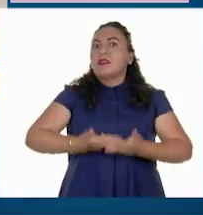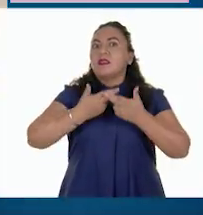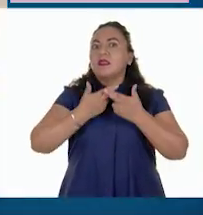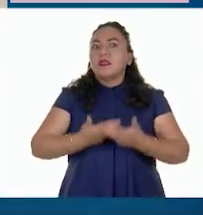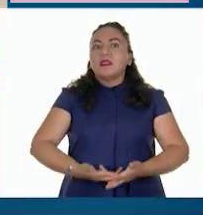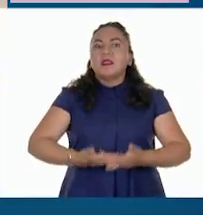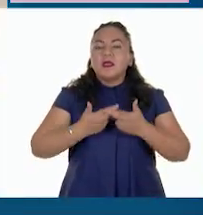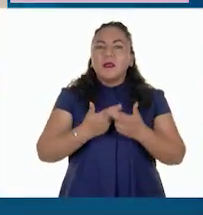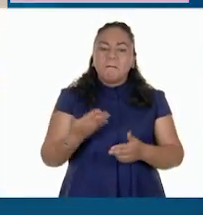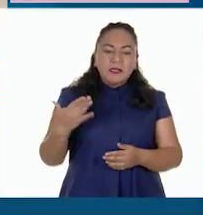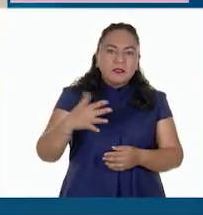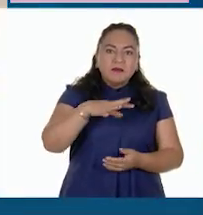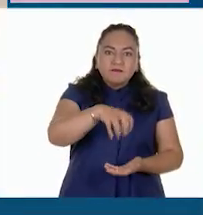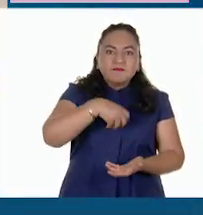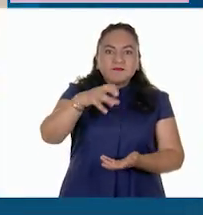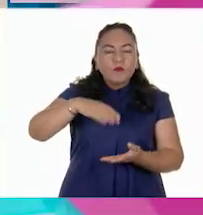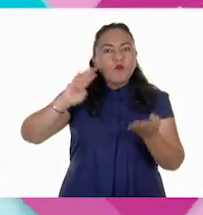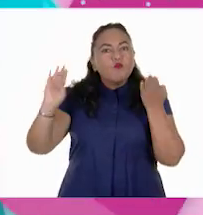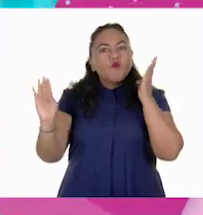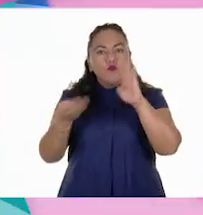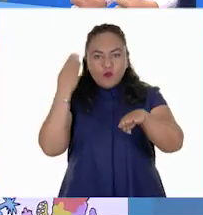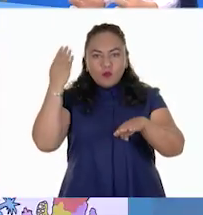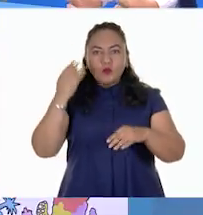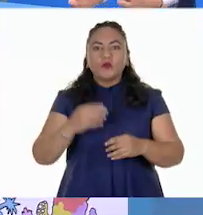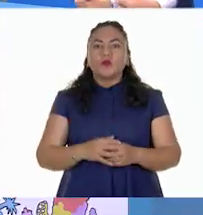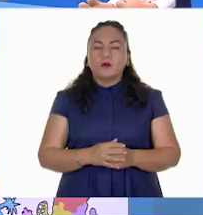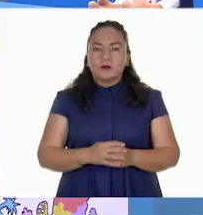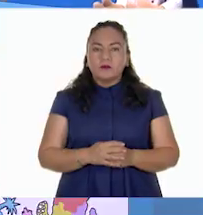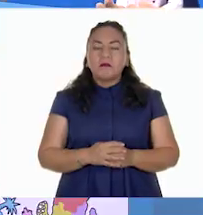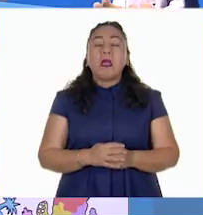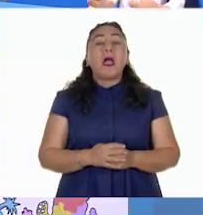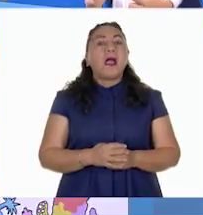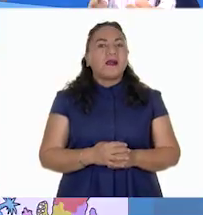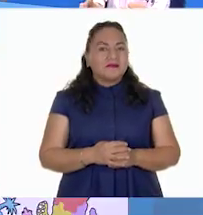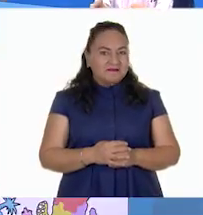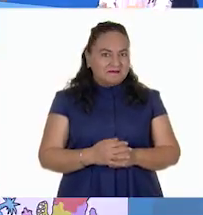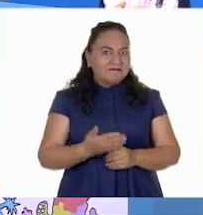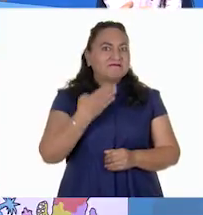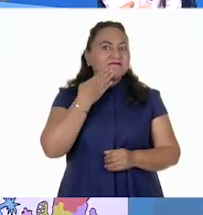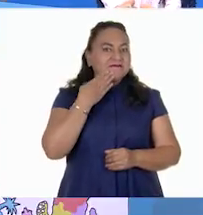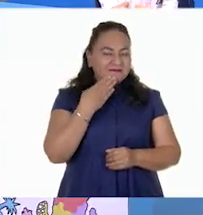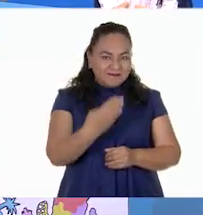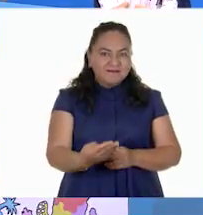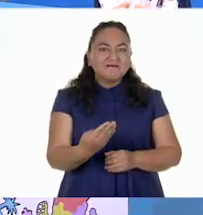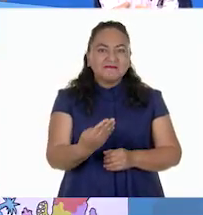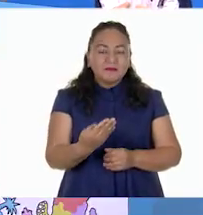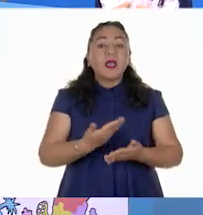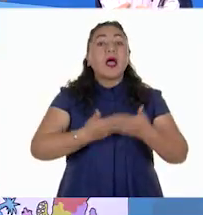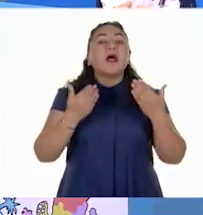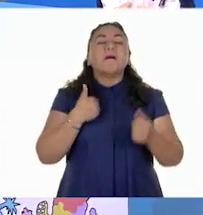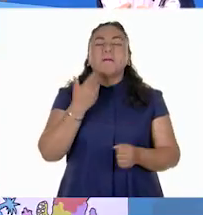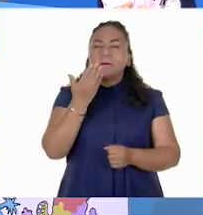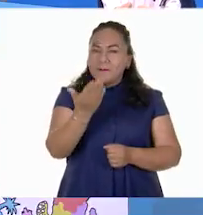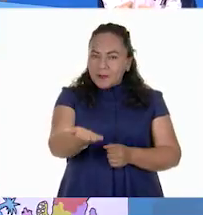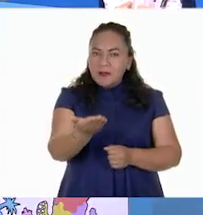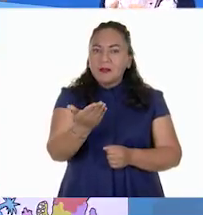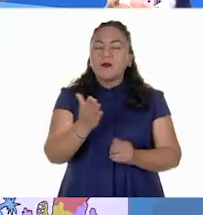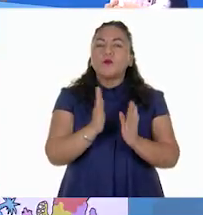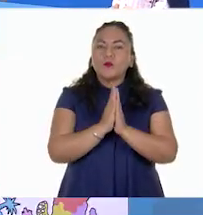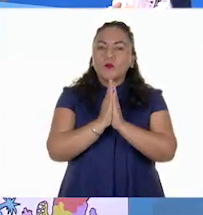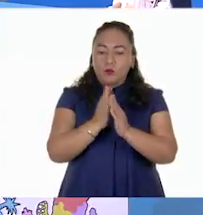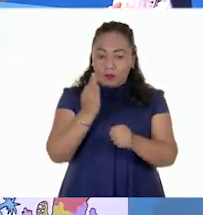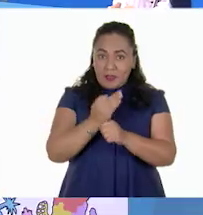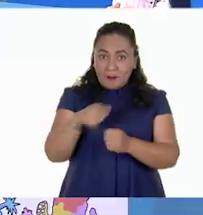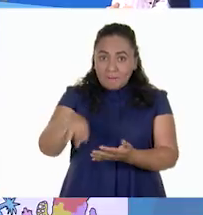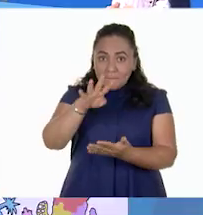mundo. Muy bien, han hecho una buena lectura de la tabla. Ahora, les pido observar e interpretar